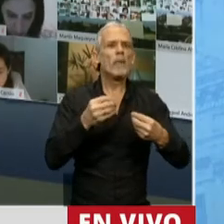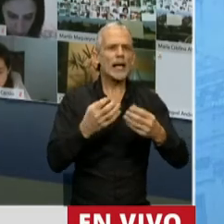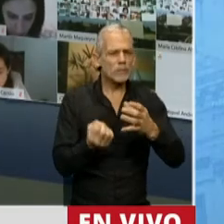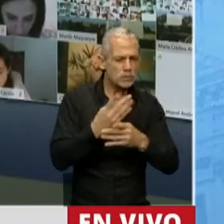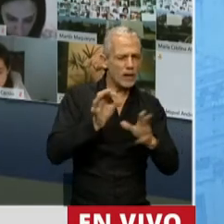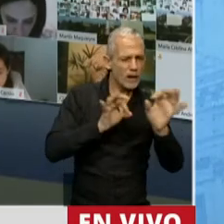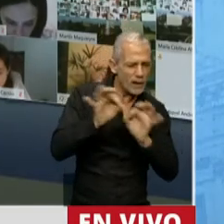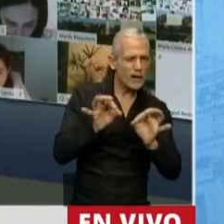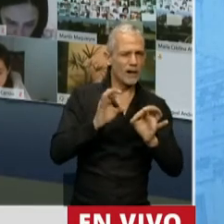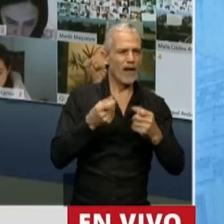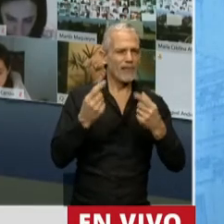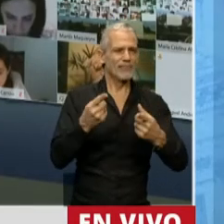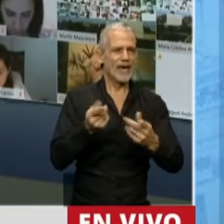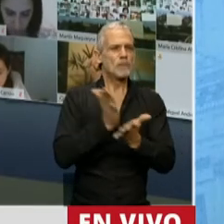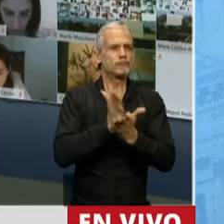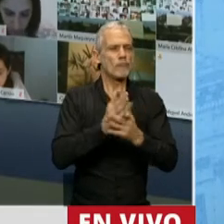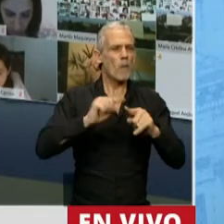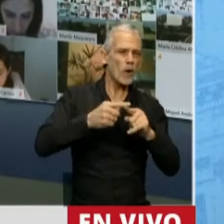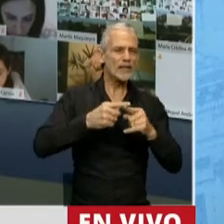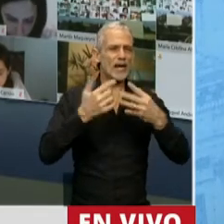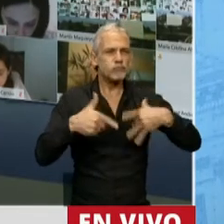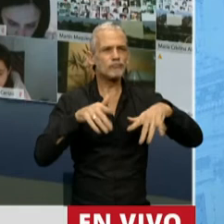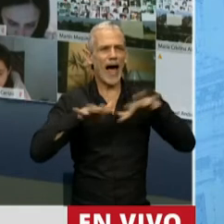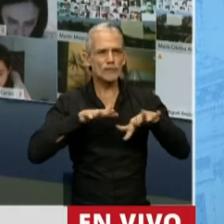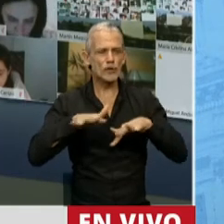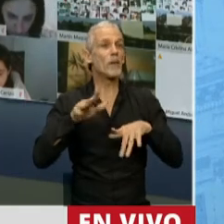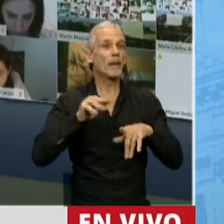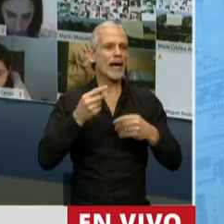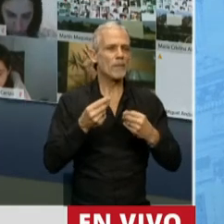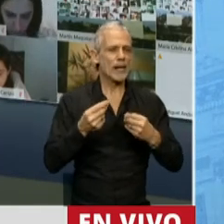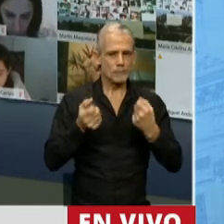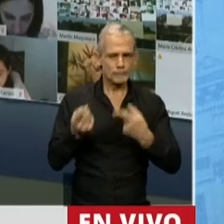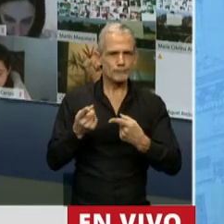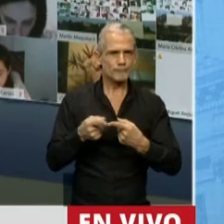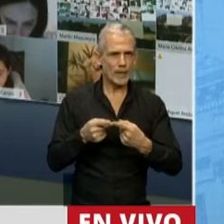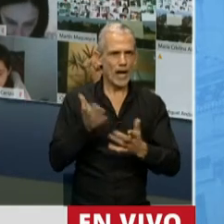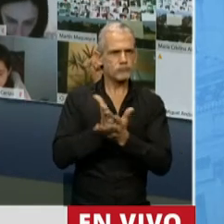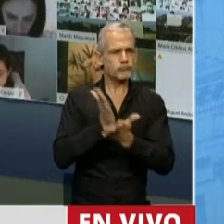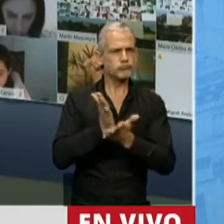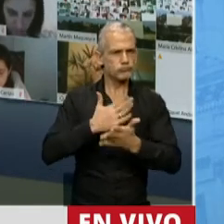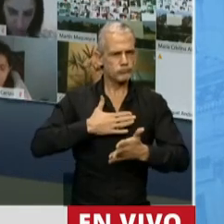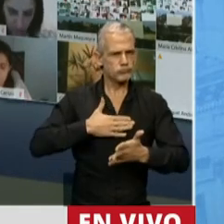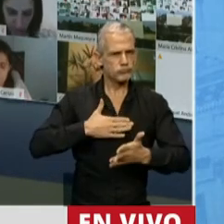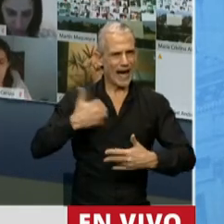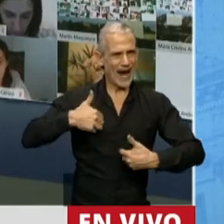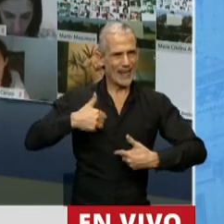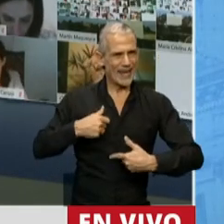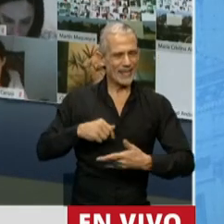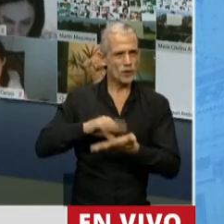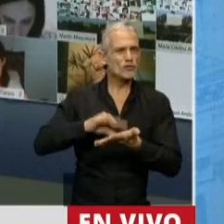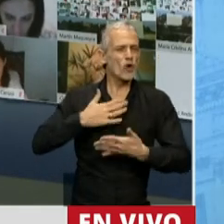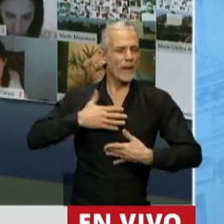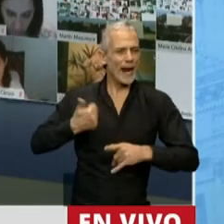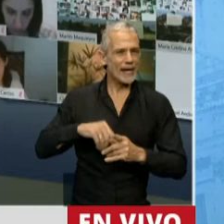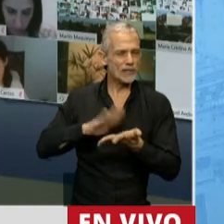de estrategias que fortalezcan políticas y acciones para sustentar el legítimo reclamo argentino de